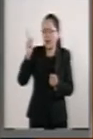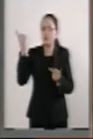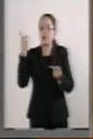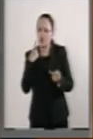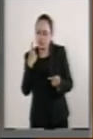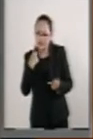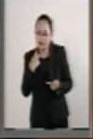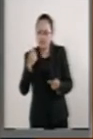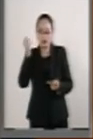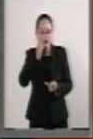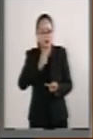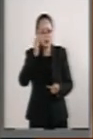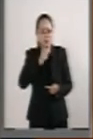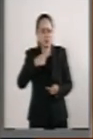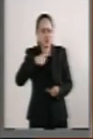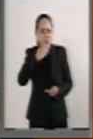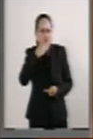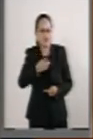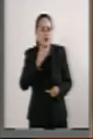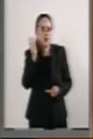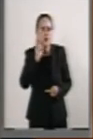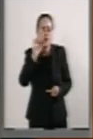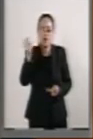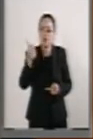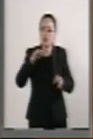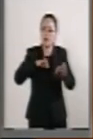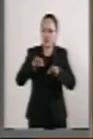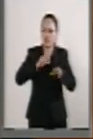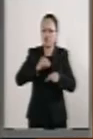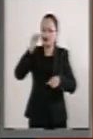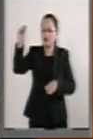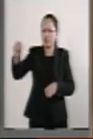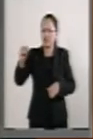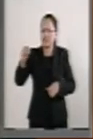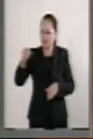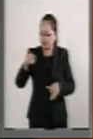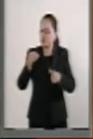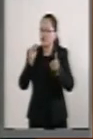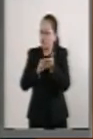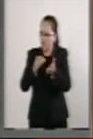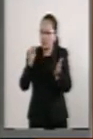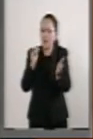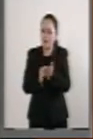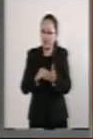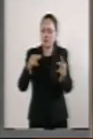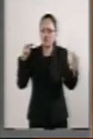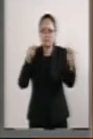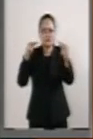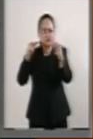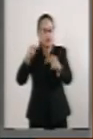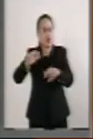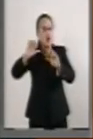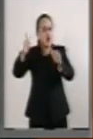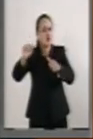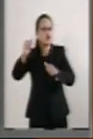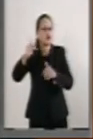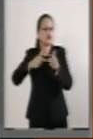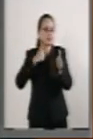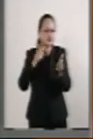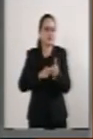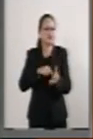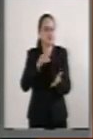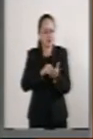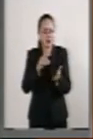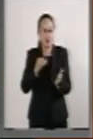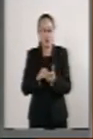siempre les digo a los que van a otra función nos vamos a seguir viendo en la vida pública. Eso está segura. Nos